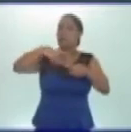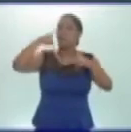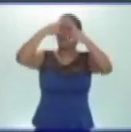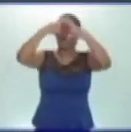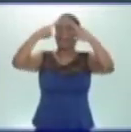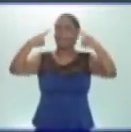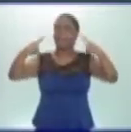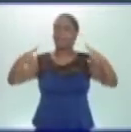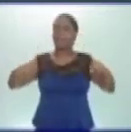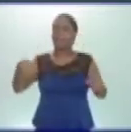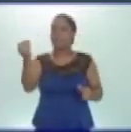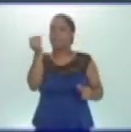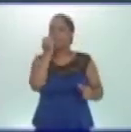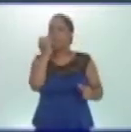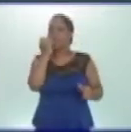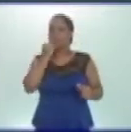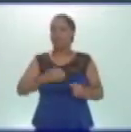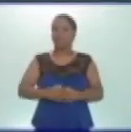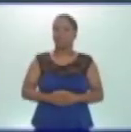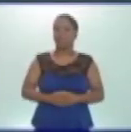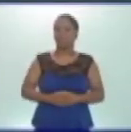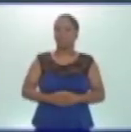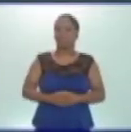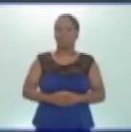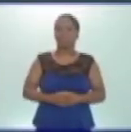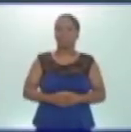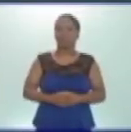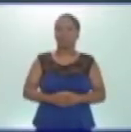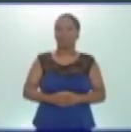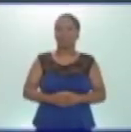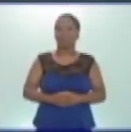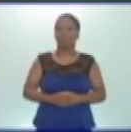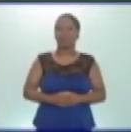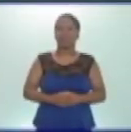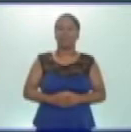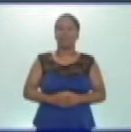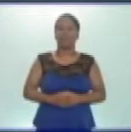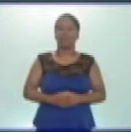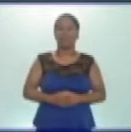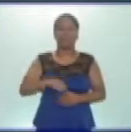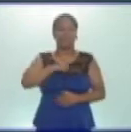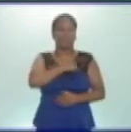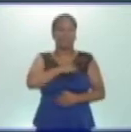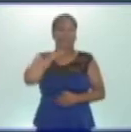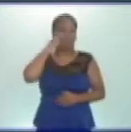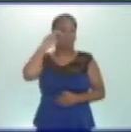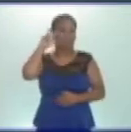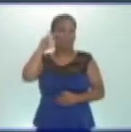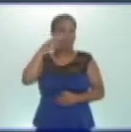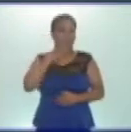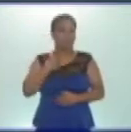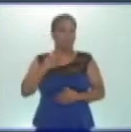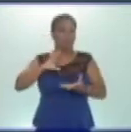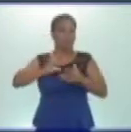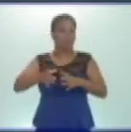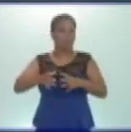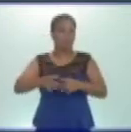alimenticia. ¡Ajá! ¿Quieren ver cómo está compuesta?